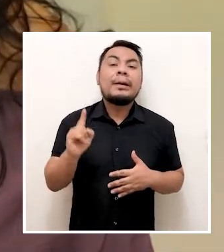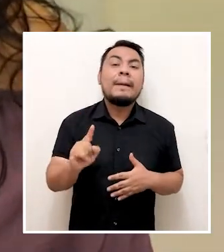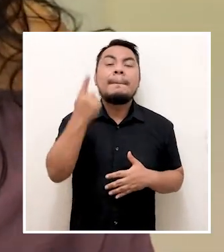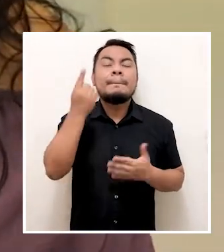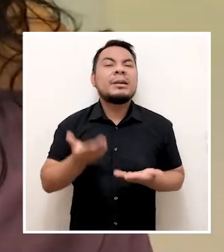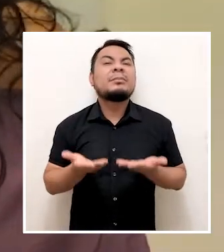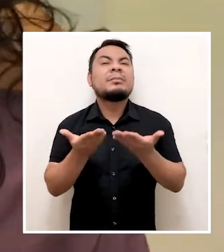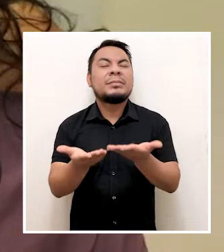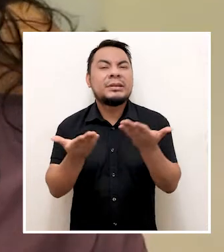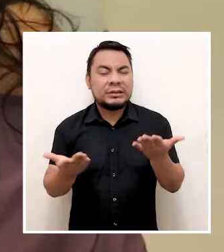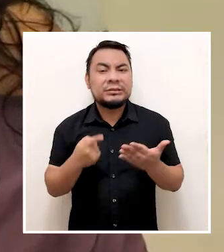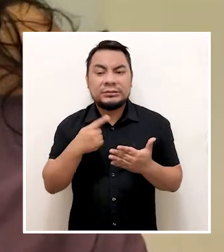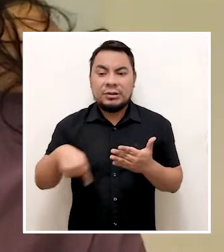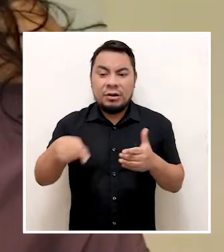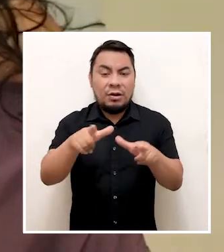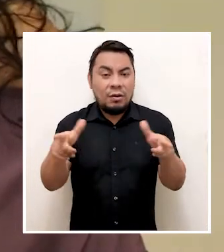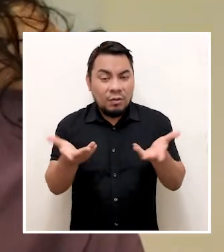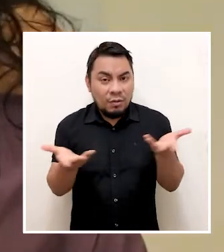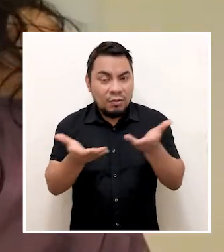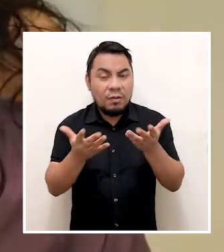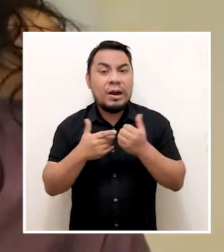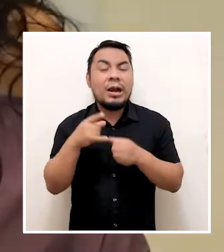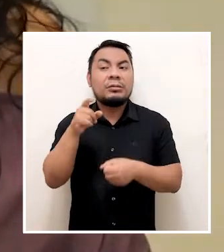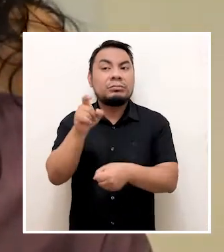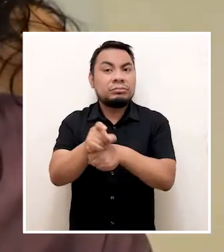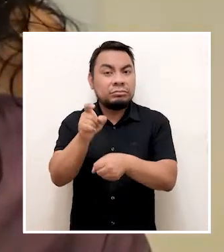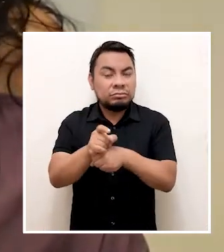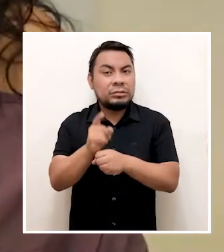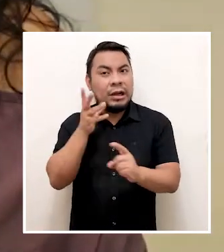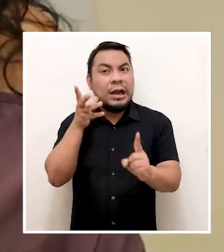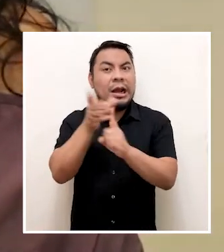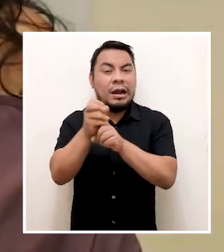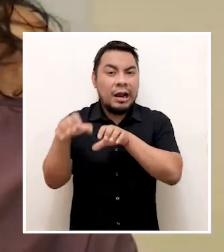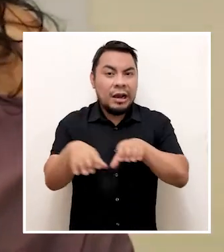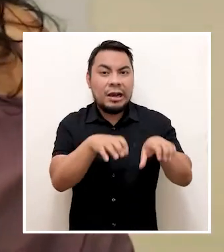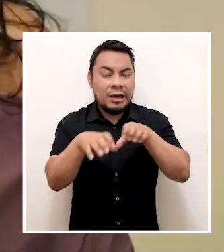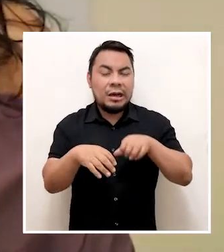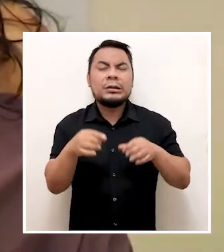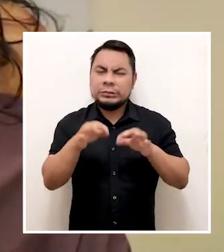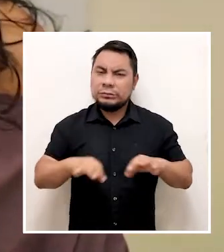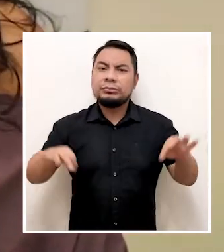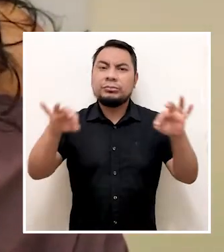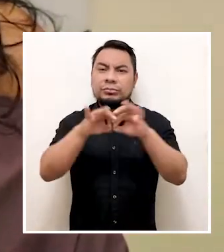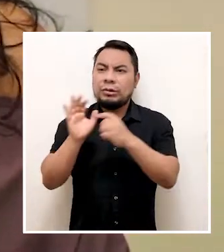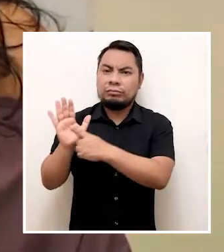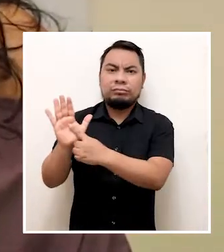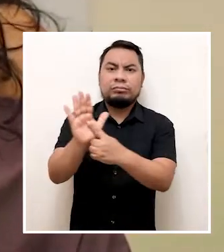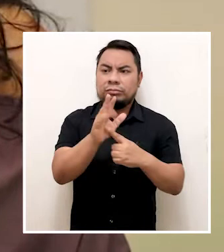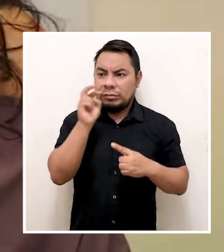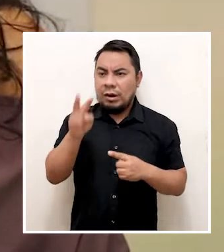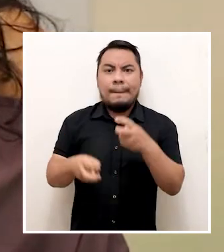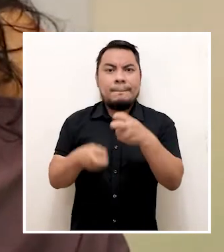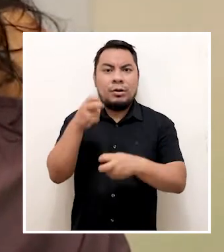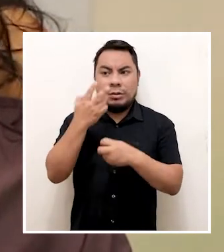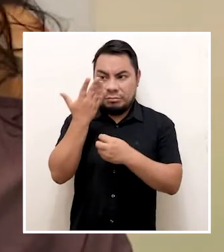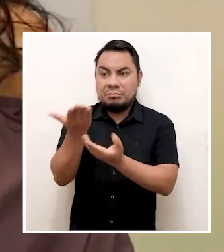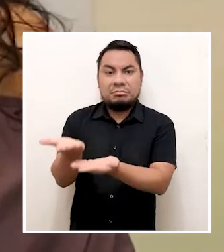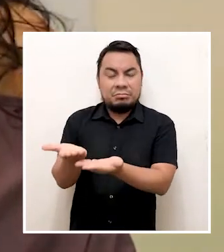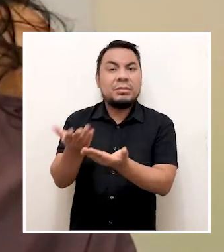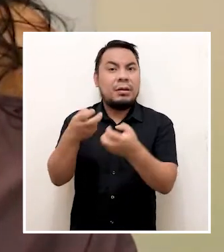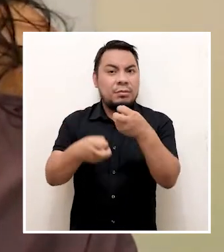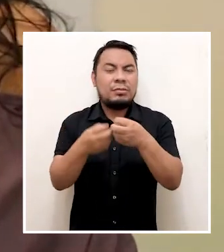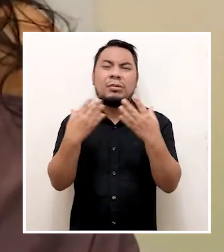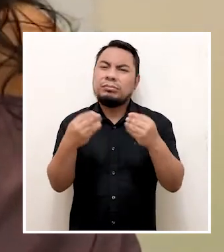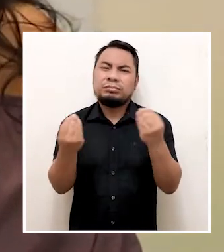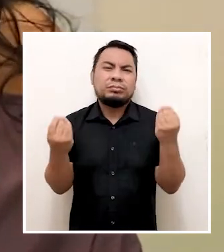tipo, digamos, primero de espacios académicos que han logrado hacer, o sea, nos parece importante que visibilicen una